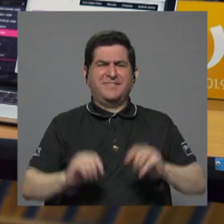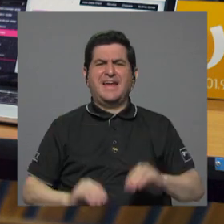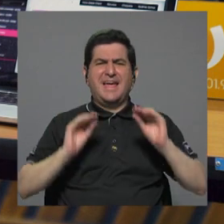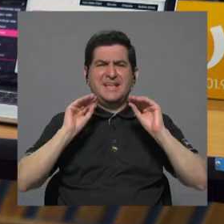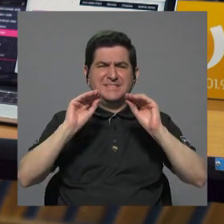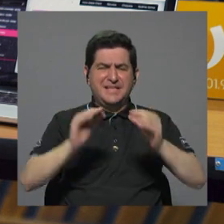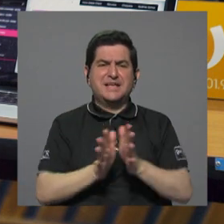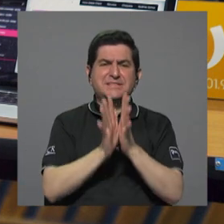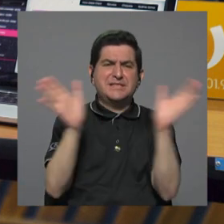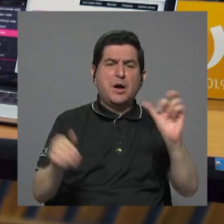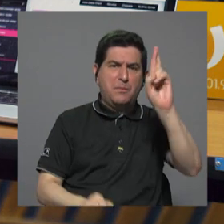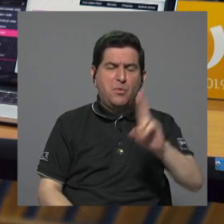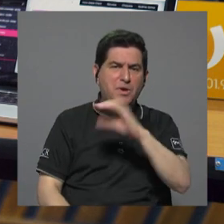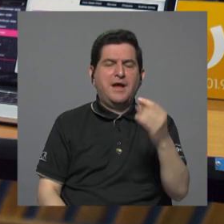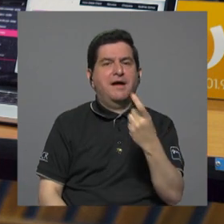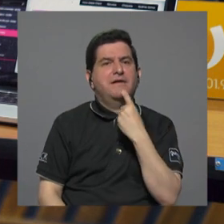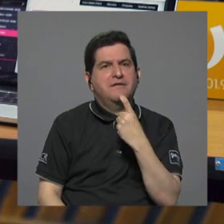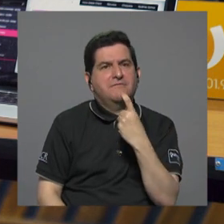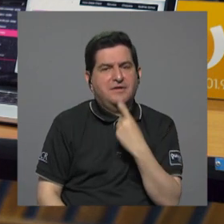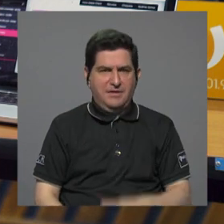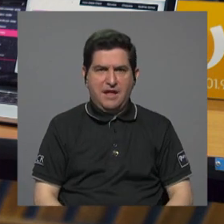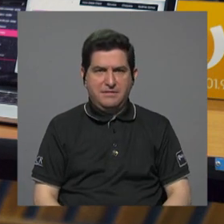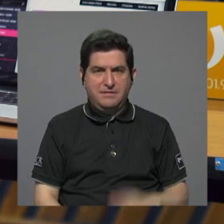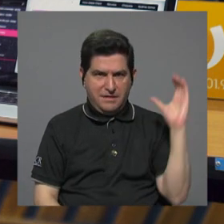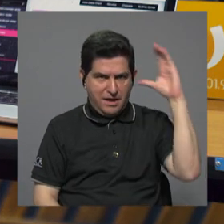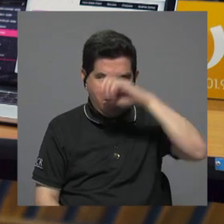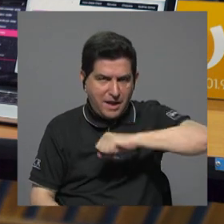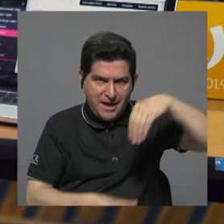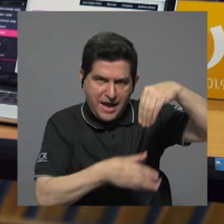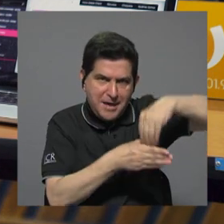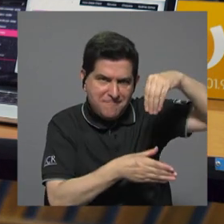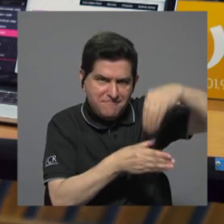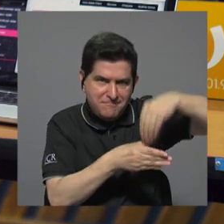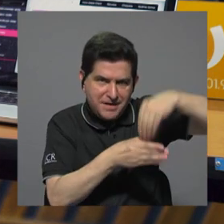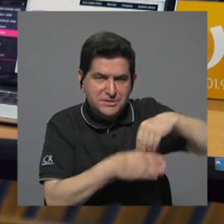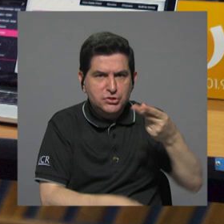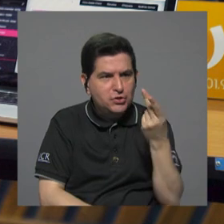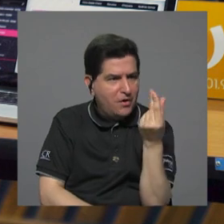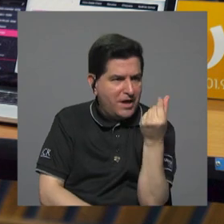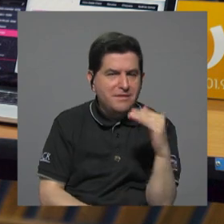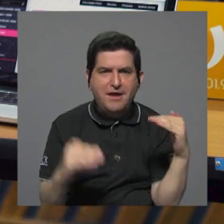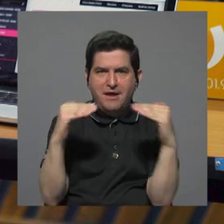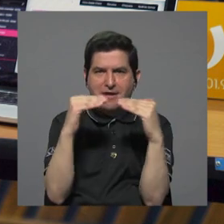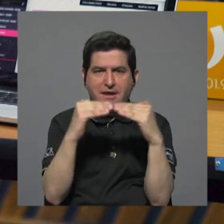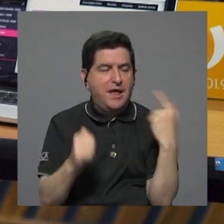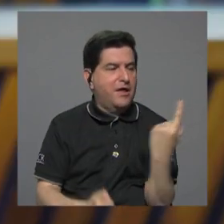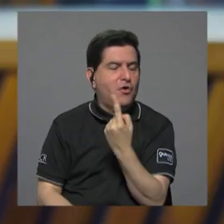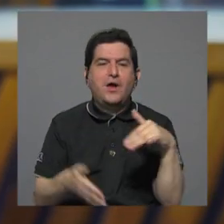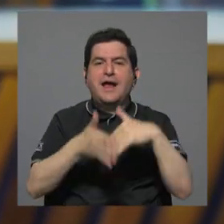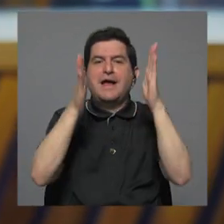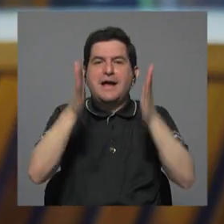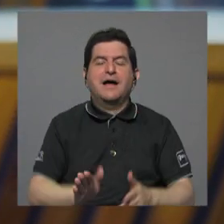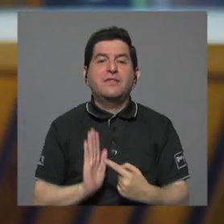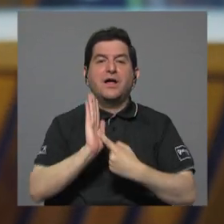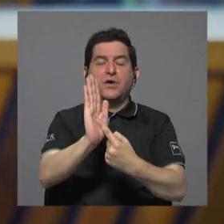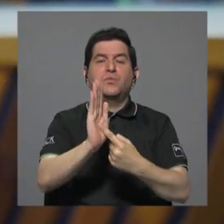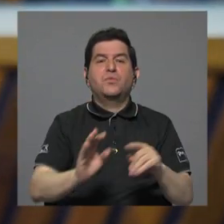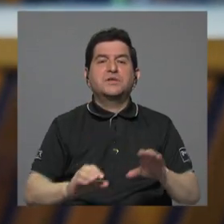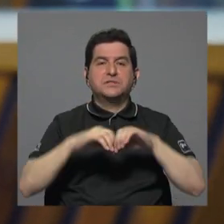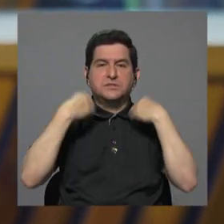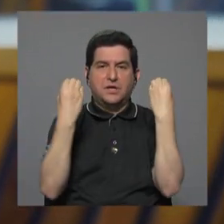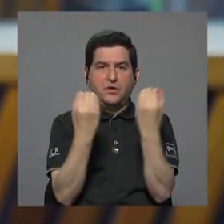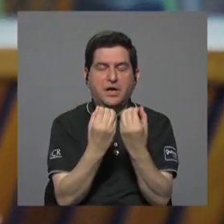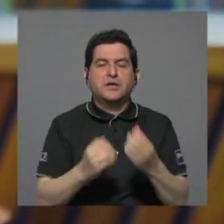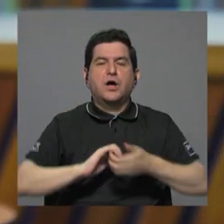pública costarricense y la finlandesa cuando vemos la inversión en dinero equivalente por cada estudiante. Así lo señala la Organización